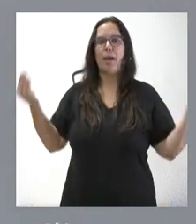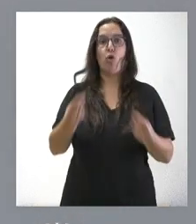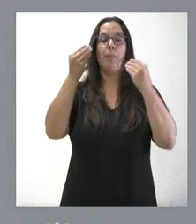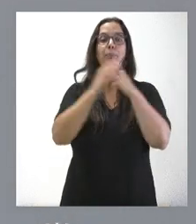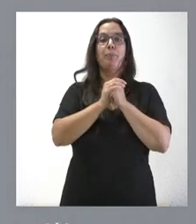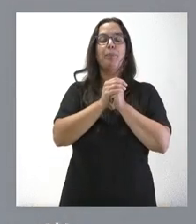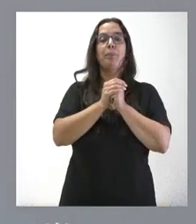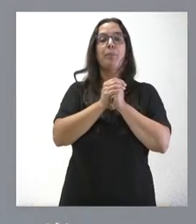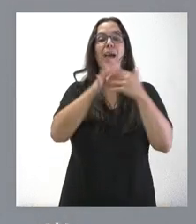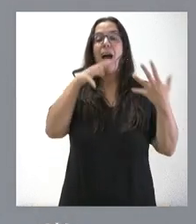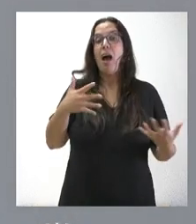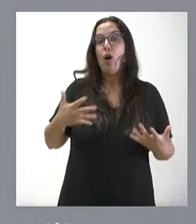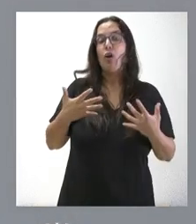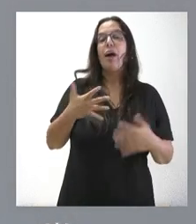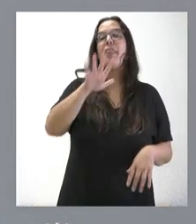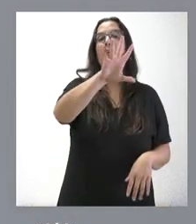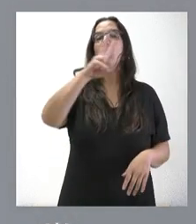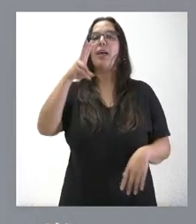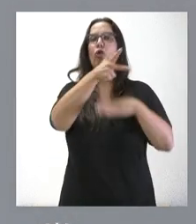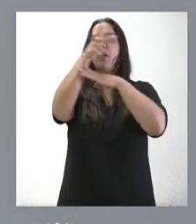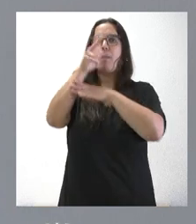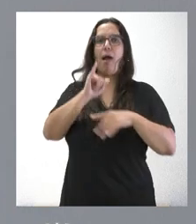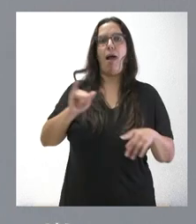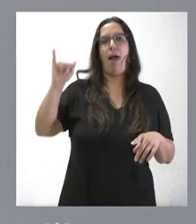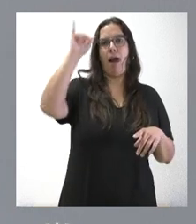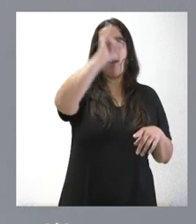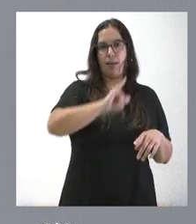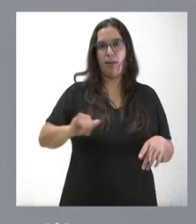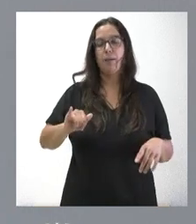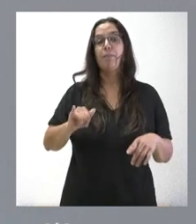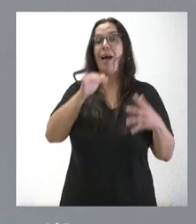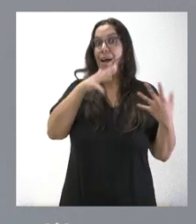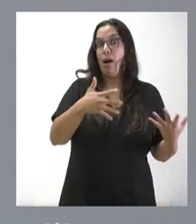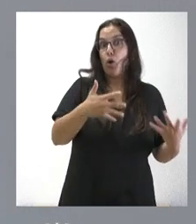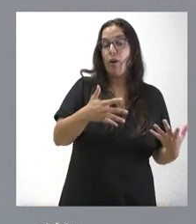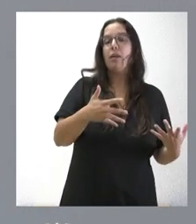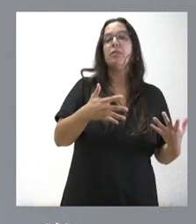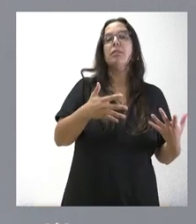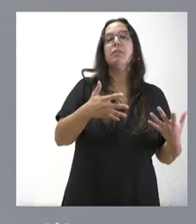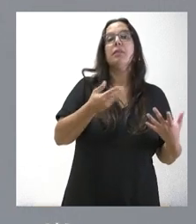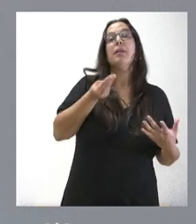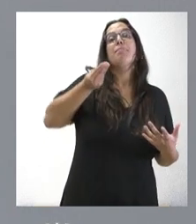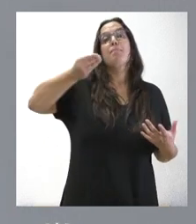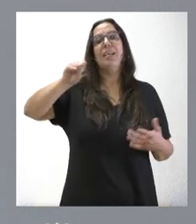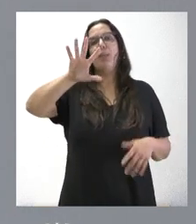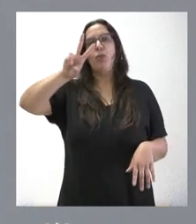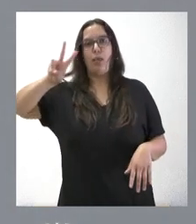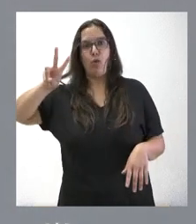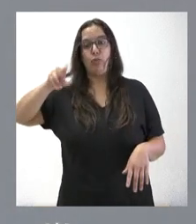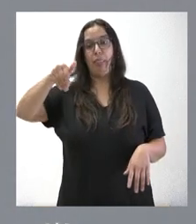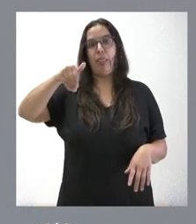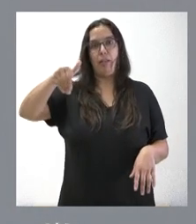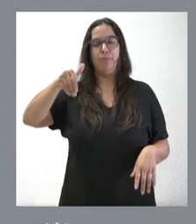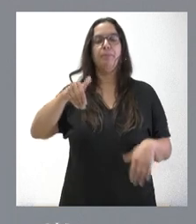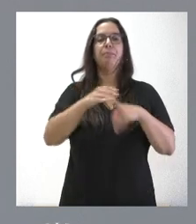integrado en la actualidad por 52 cámaras de videovigilancia, a las que se sumarán otras 52 próximamente.